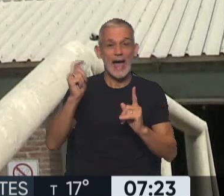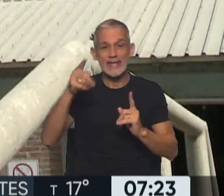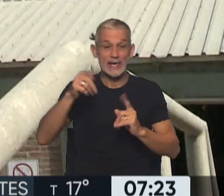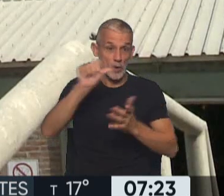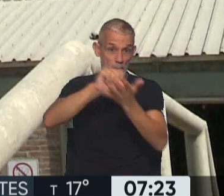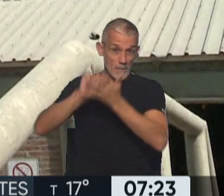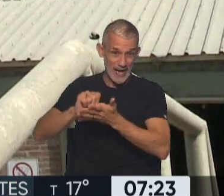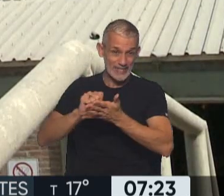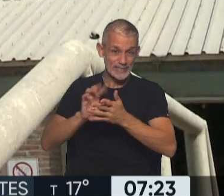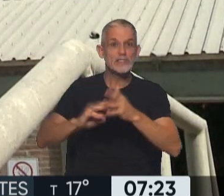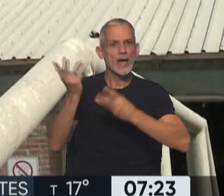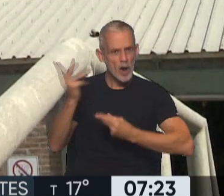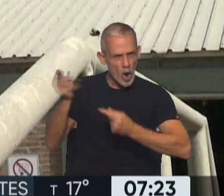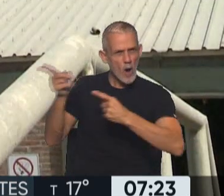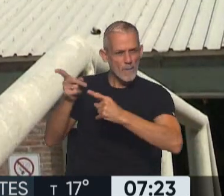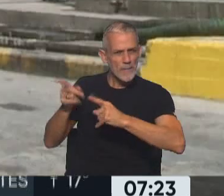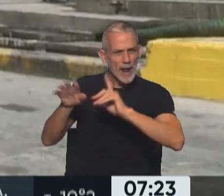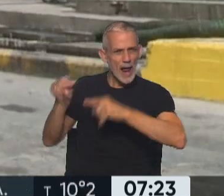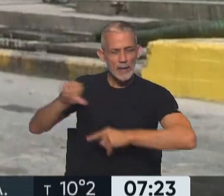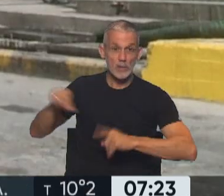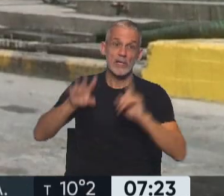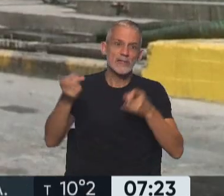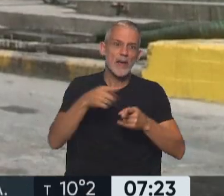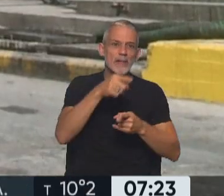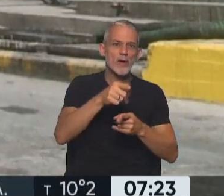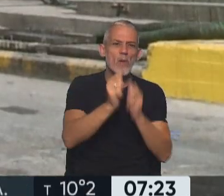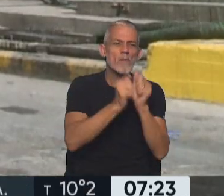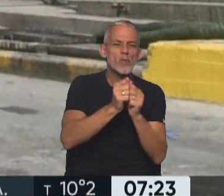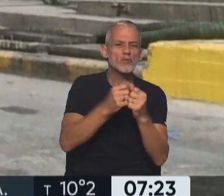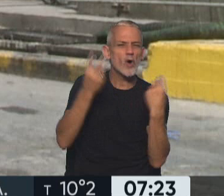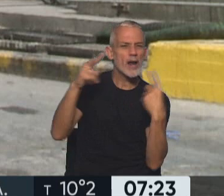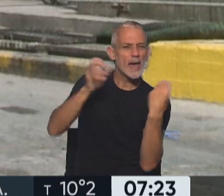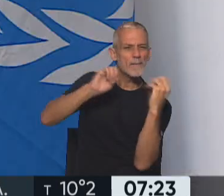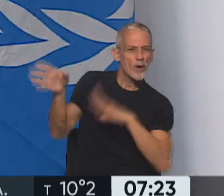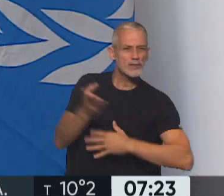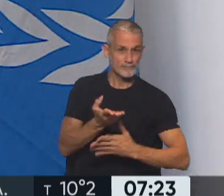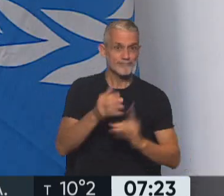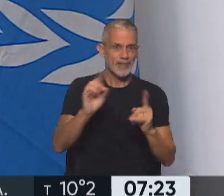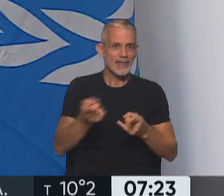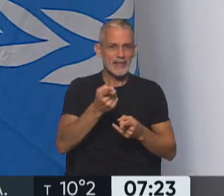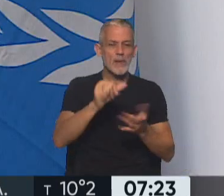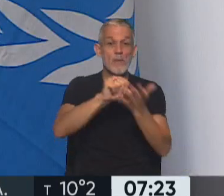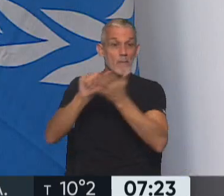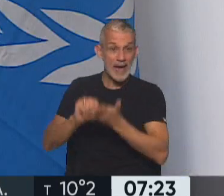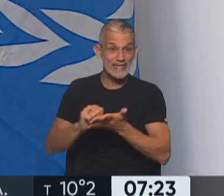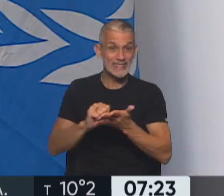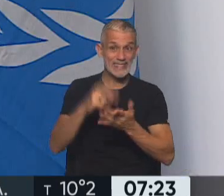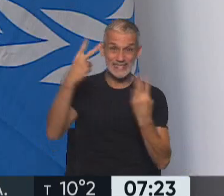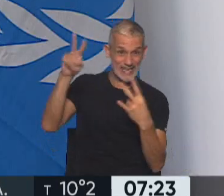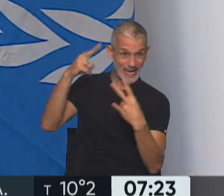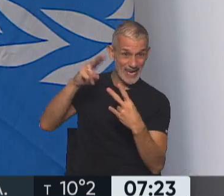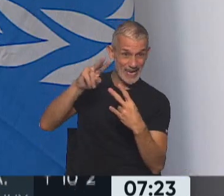países importadores de alimentos, sino también a los países exportadores. ¿Por qué? Porque además estos países también